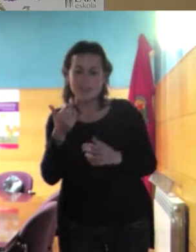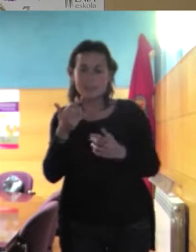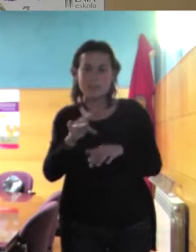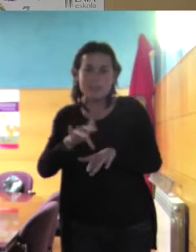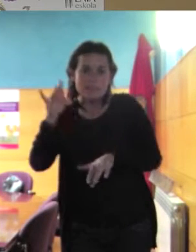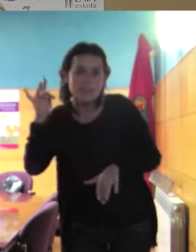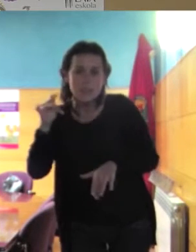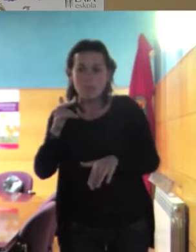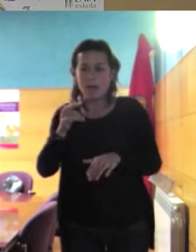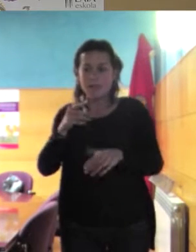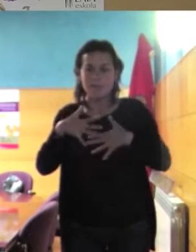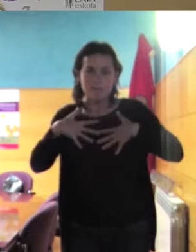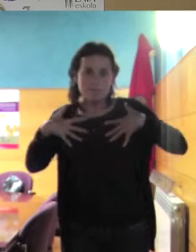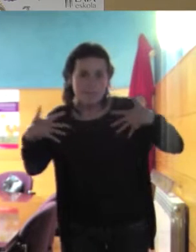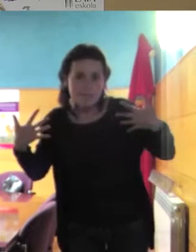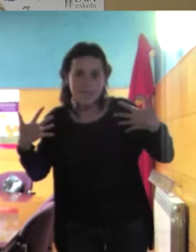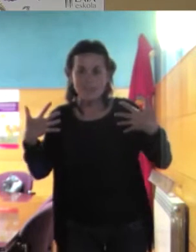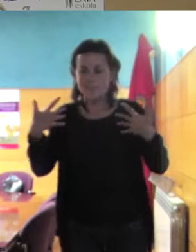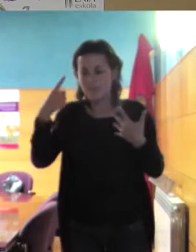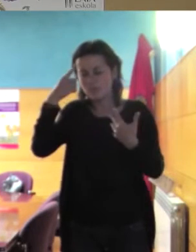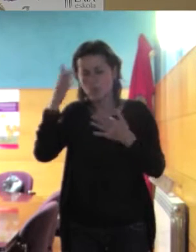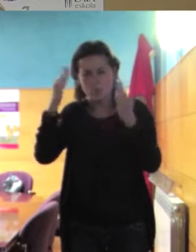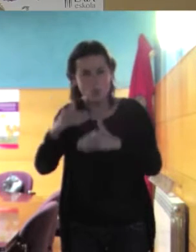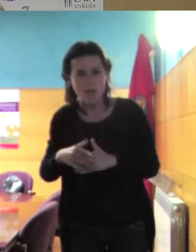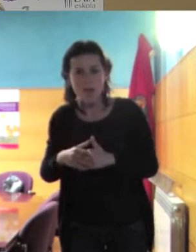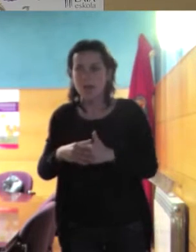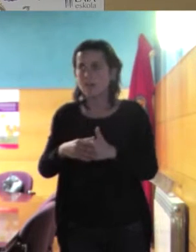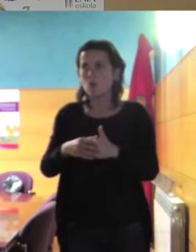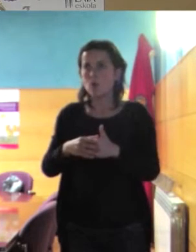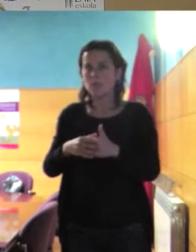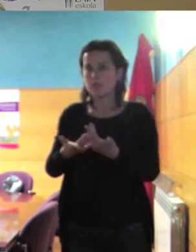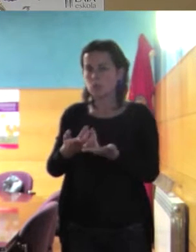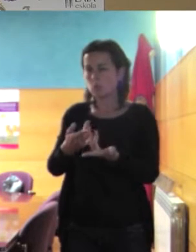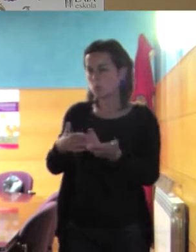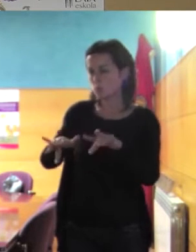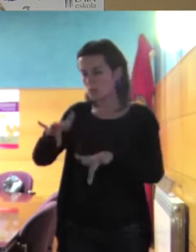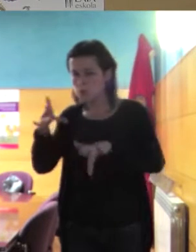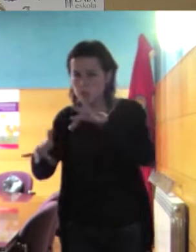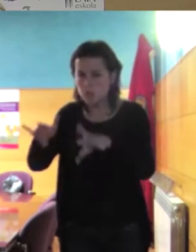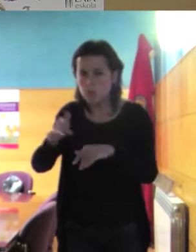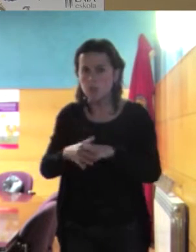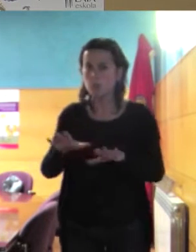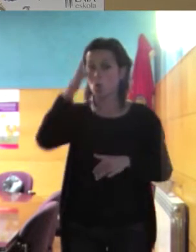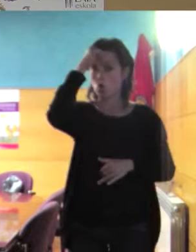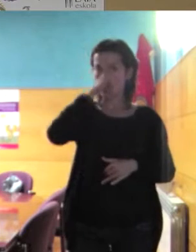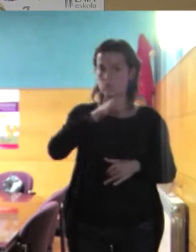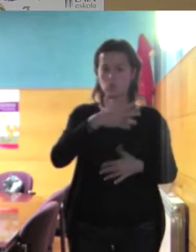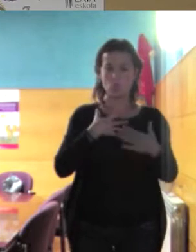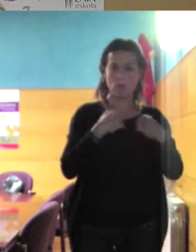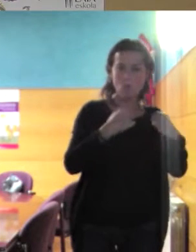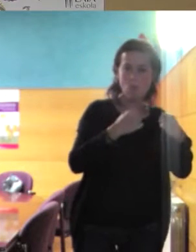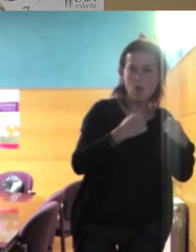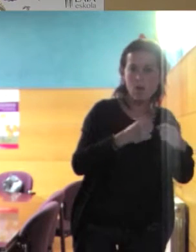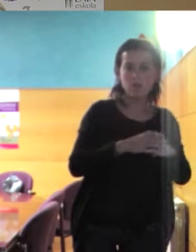emocionales menos racionales más manipuladoras mientras que los niños son más fuertes son